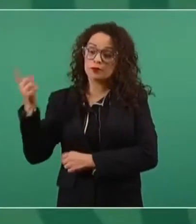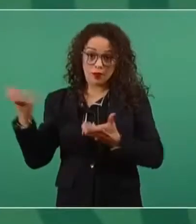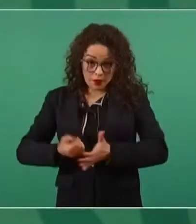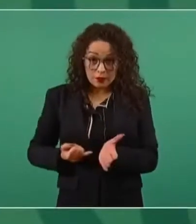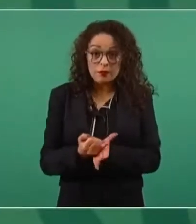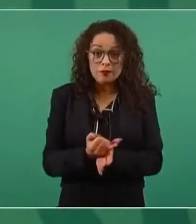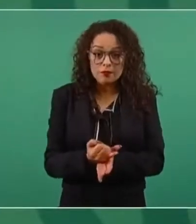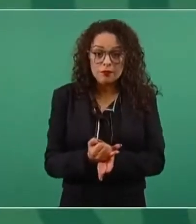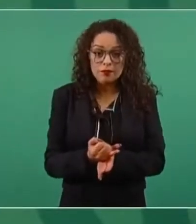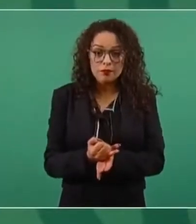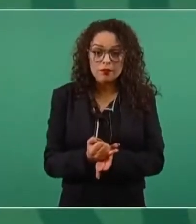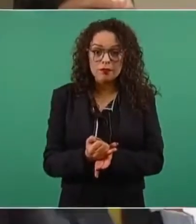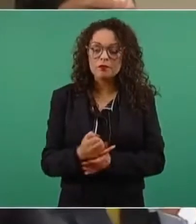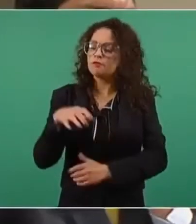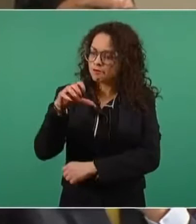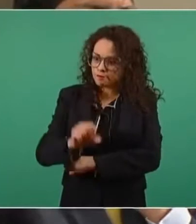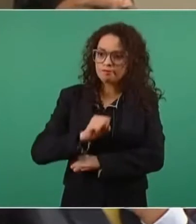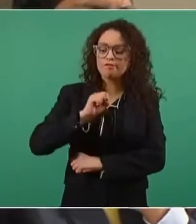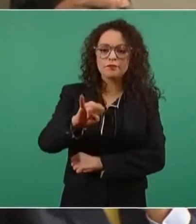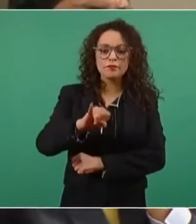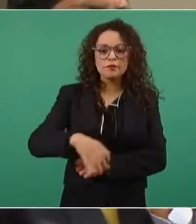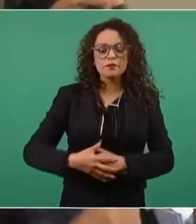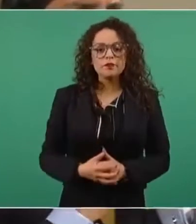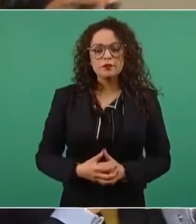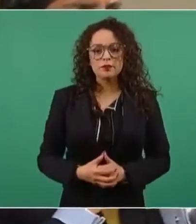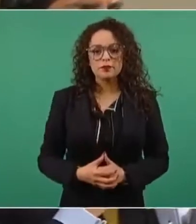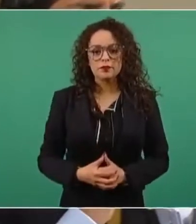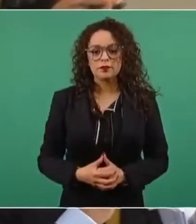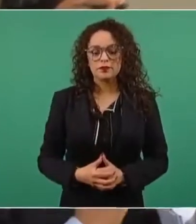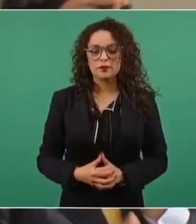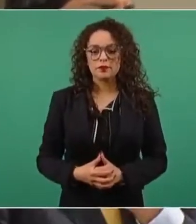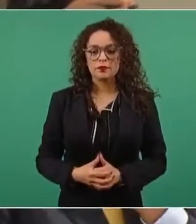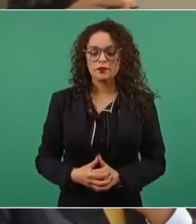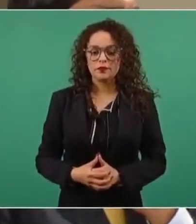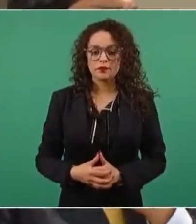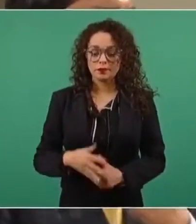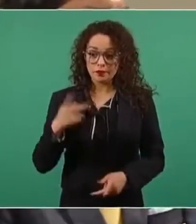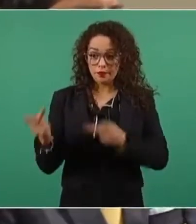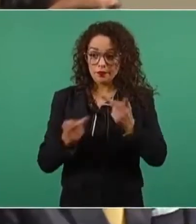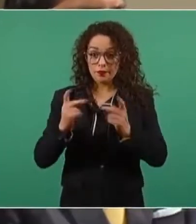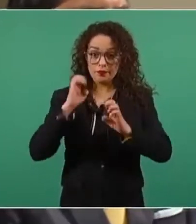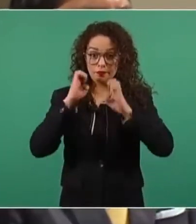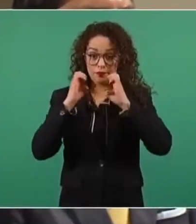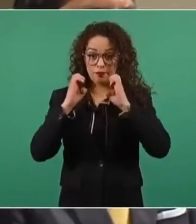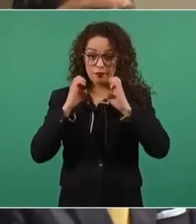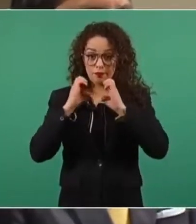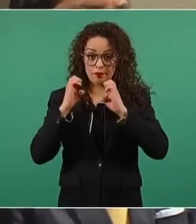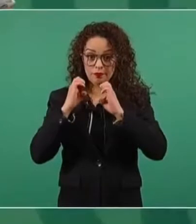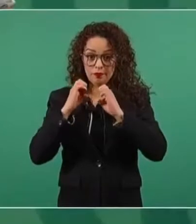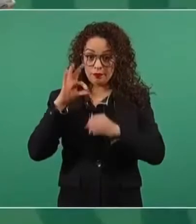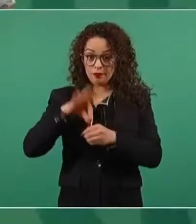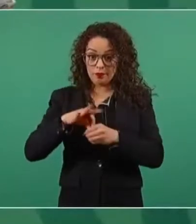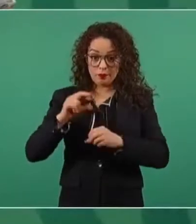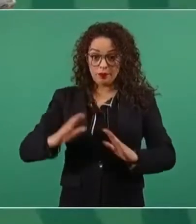Sí. ¿Ya las encuestas no participan en las elecciones y se acabó el gran negocio?